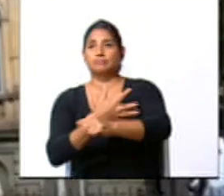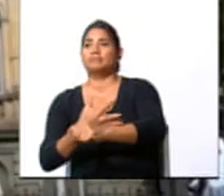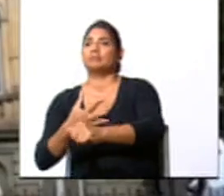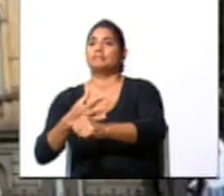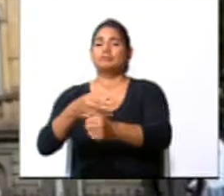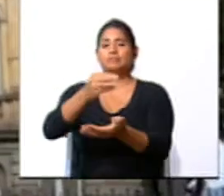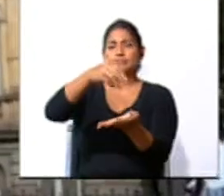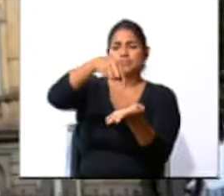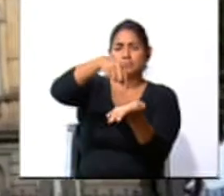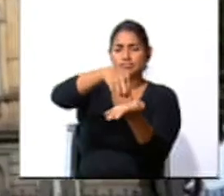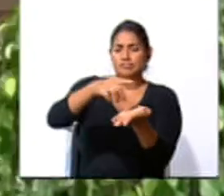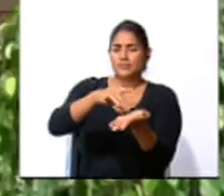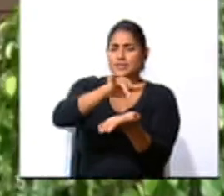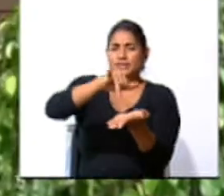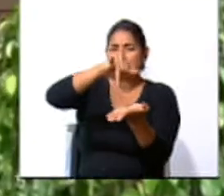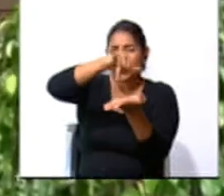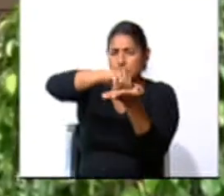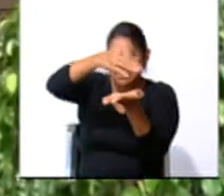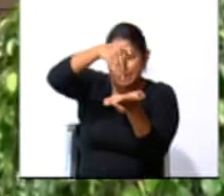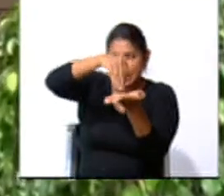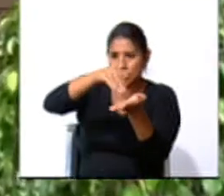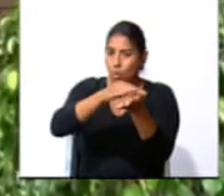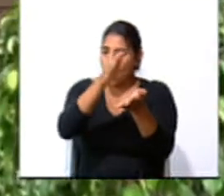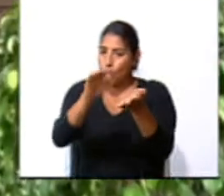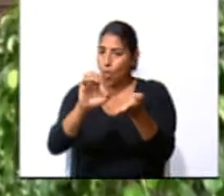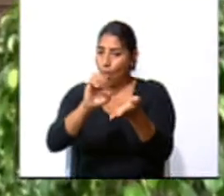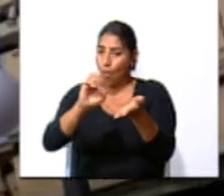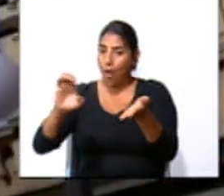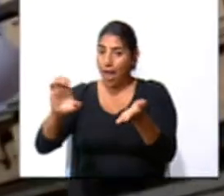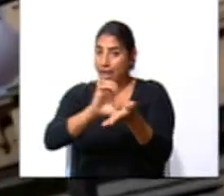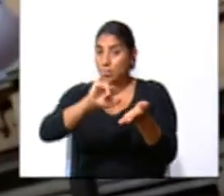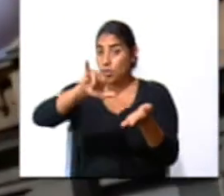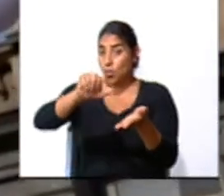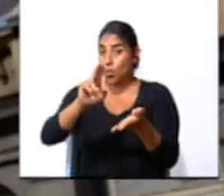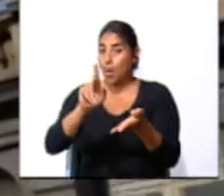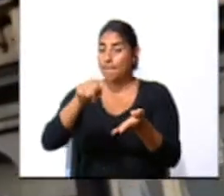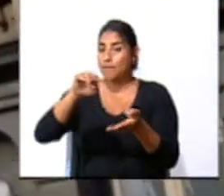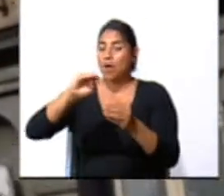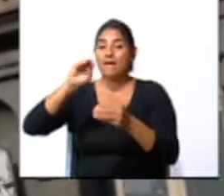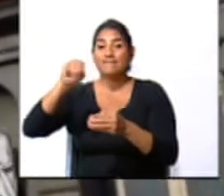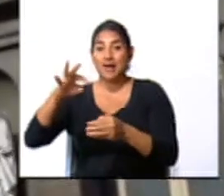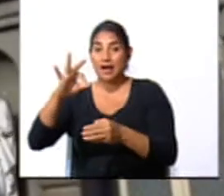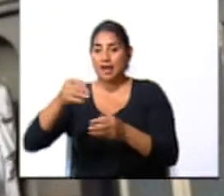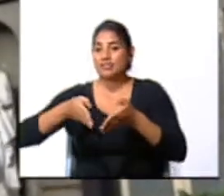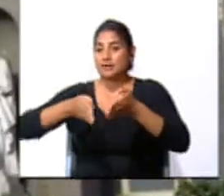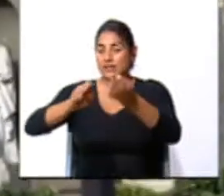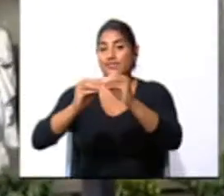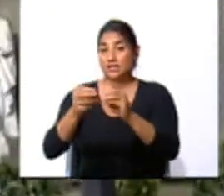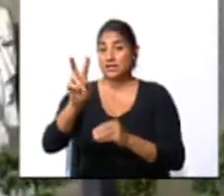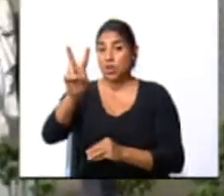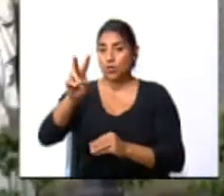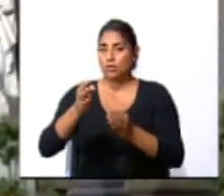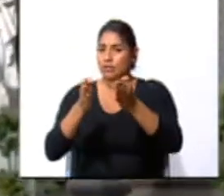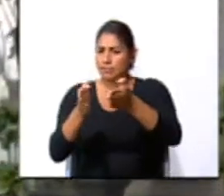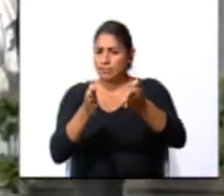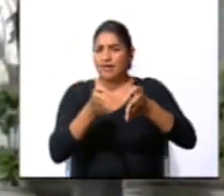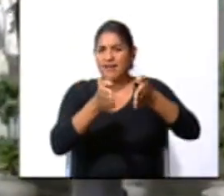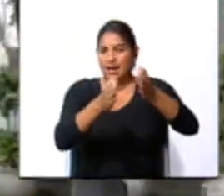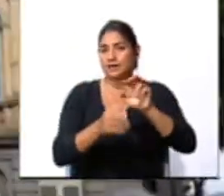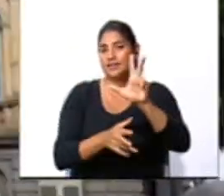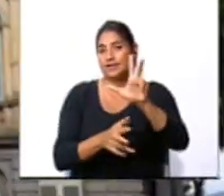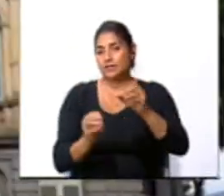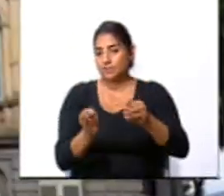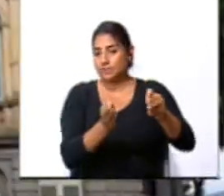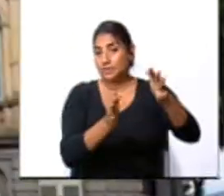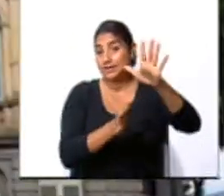Ubicado en pleno centro de San José, al costado oeste de la plaza Juan Mora Fernández en la avenida segunda entre las calles tres y